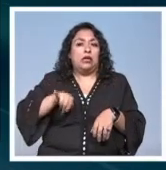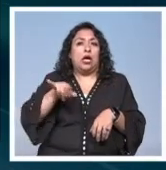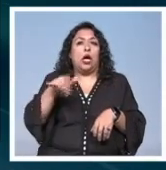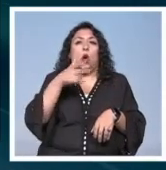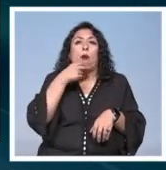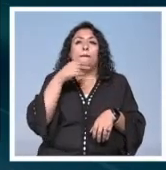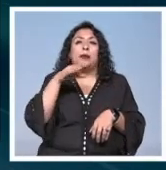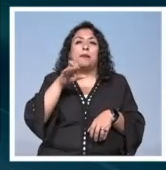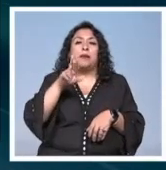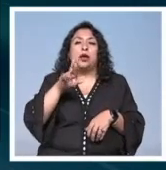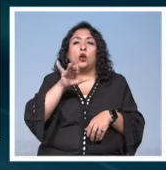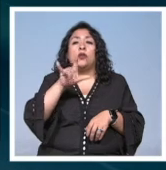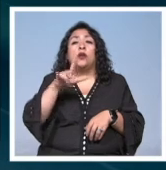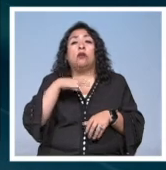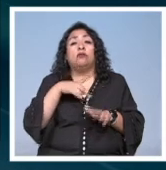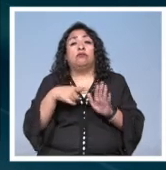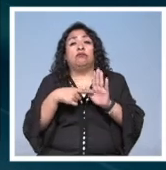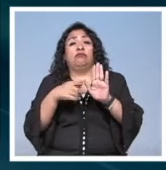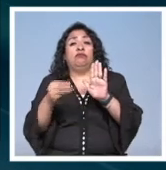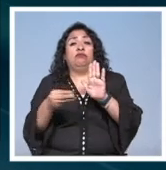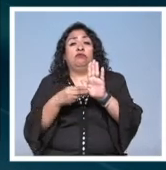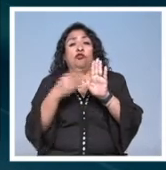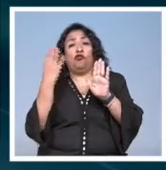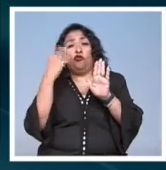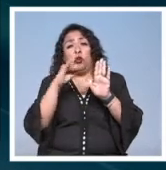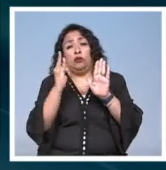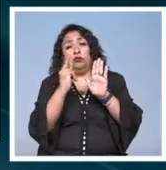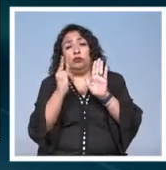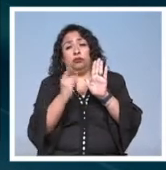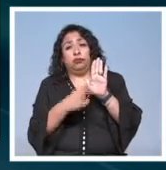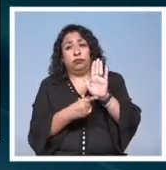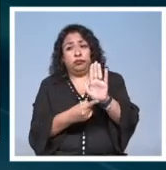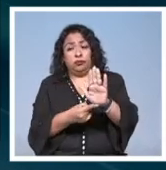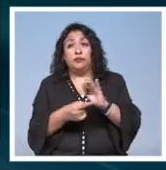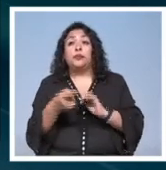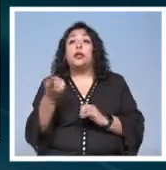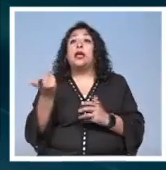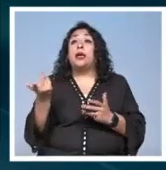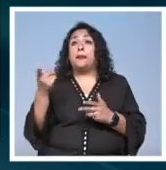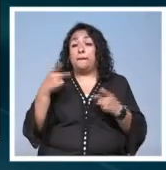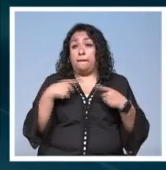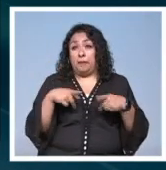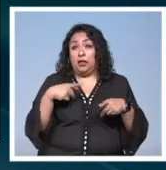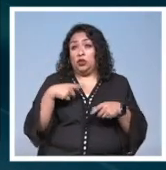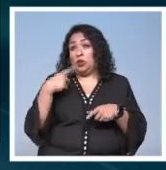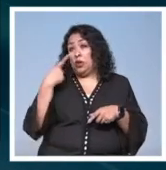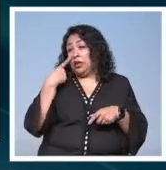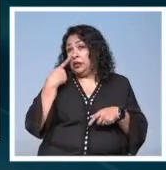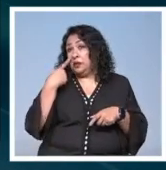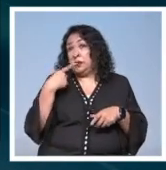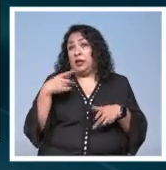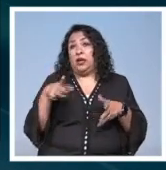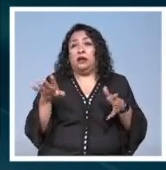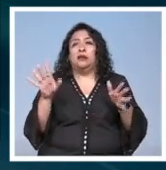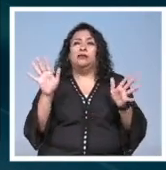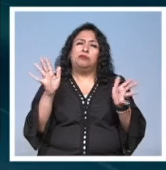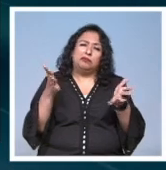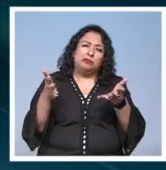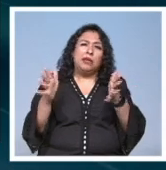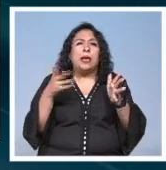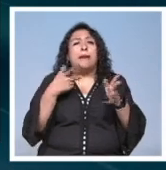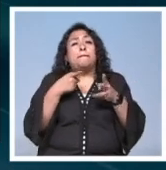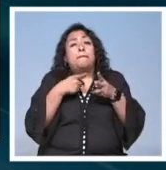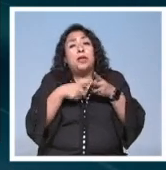a Marco Antonio Cruz y que reflejó en su trabajo fotográfico Entonces el público va a ver desde sus medianamente